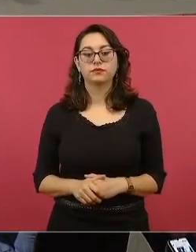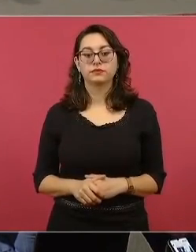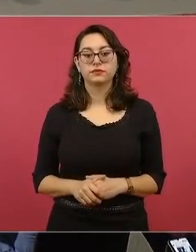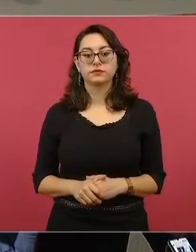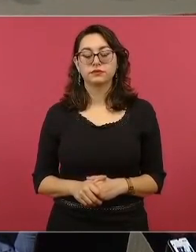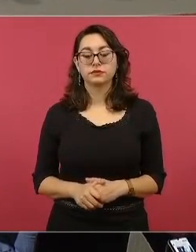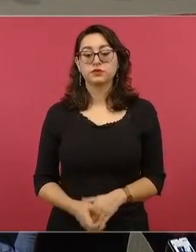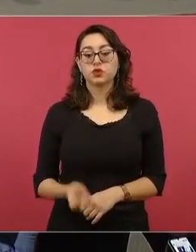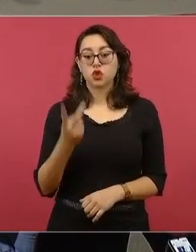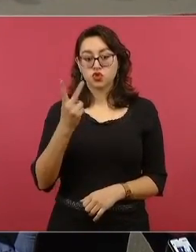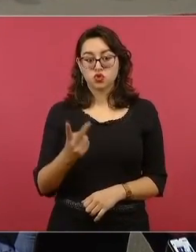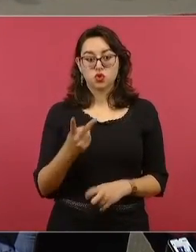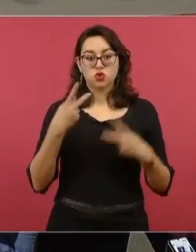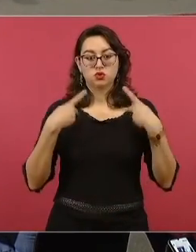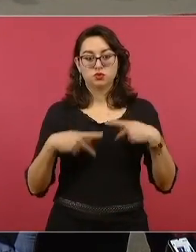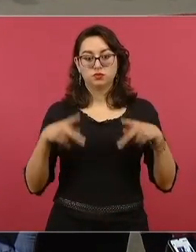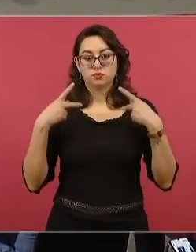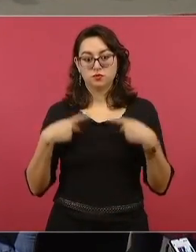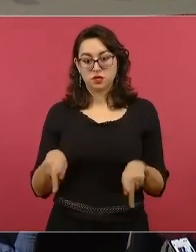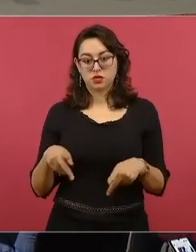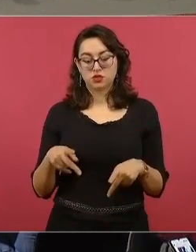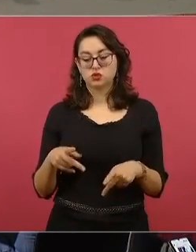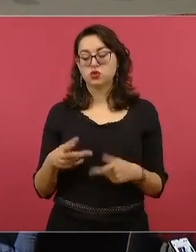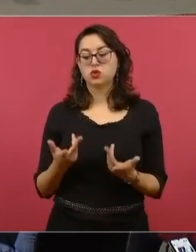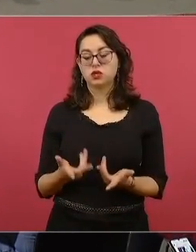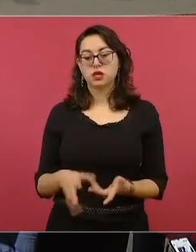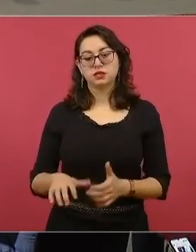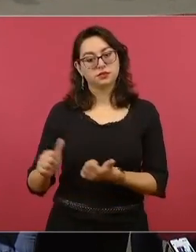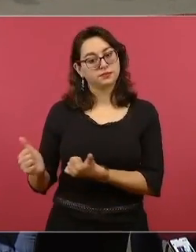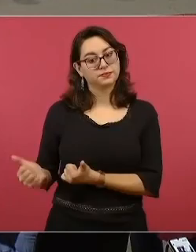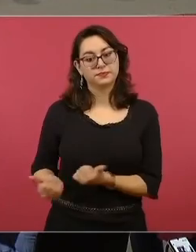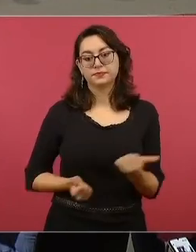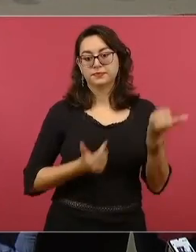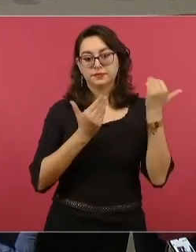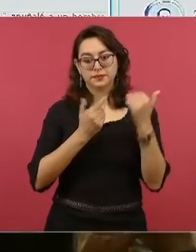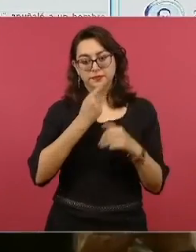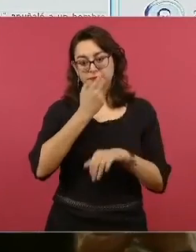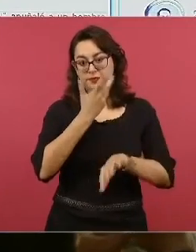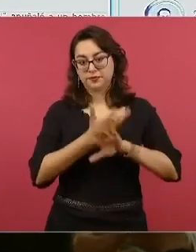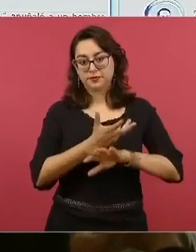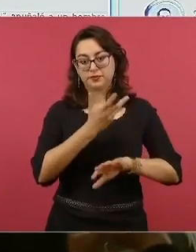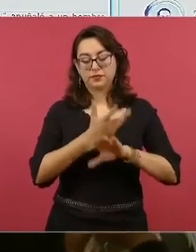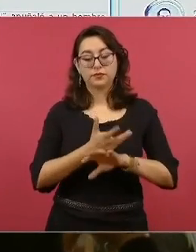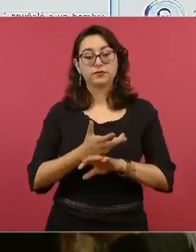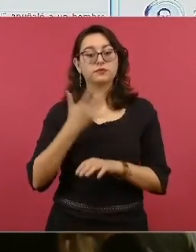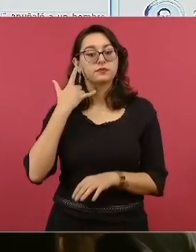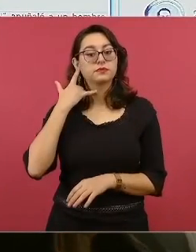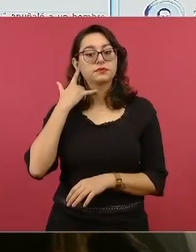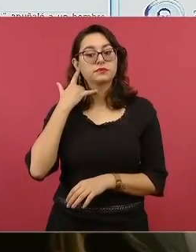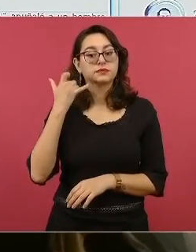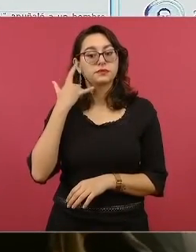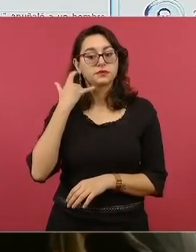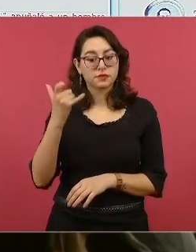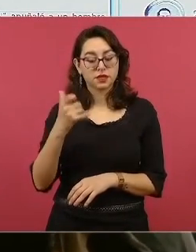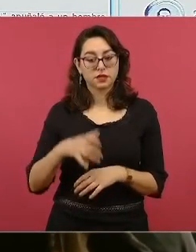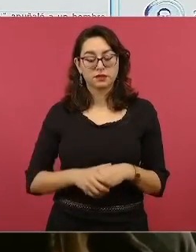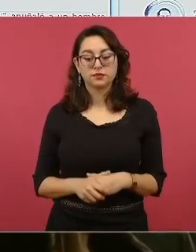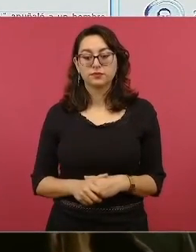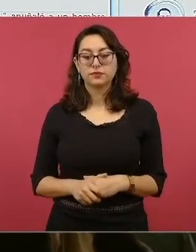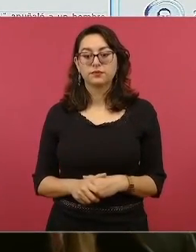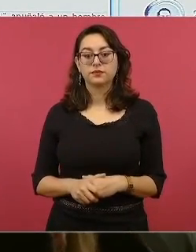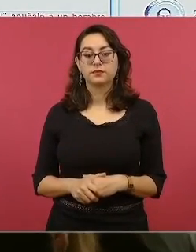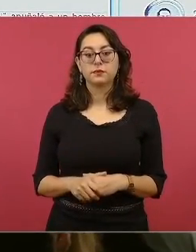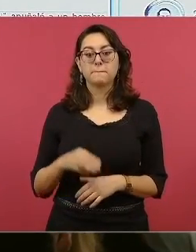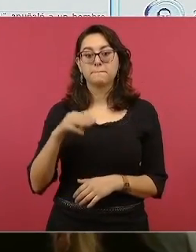dos extradiciones, ambas a cortes del Estado de California, en el caso